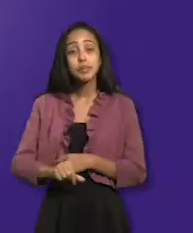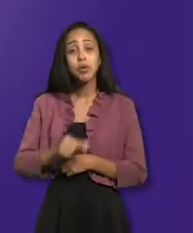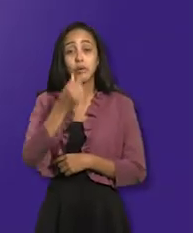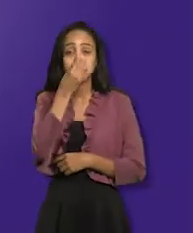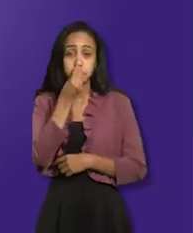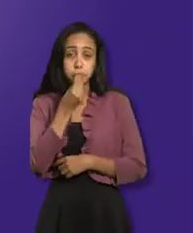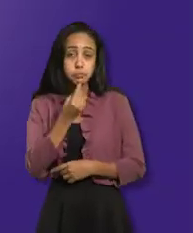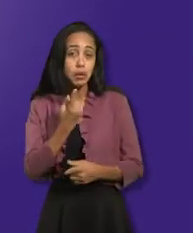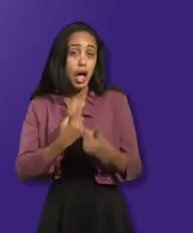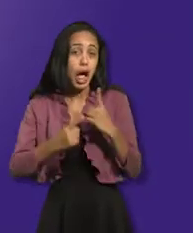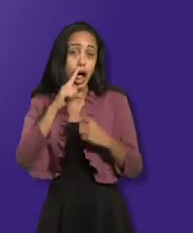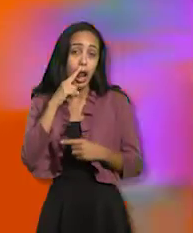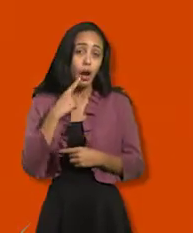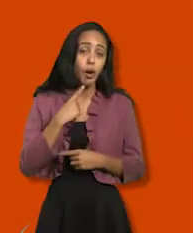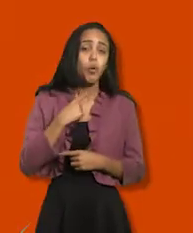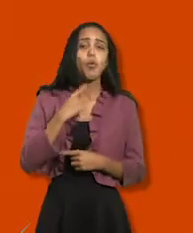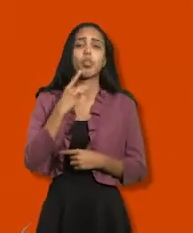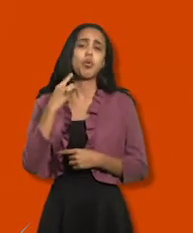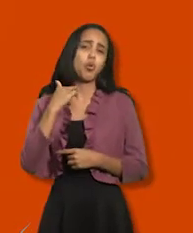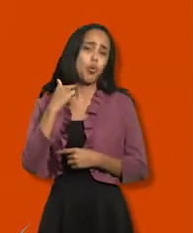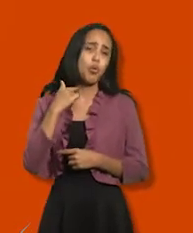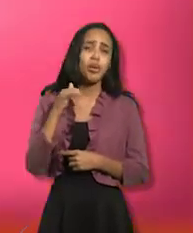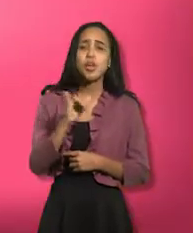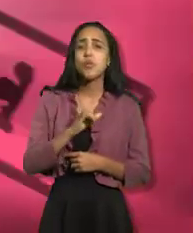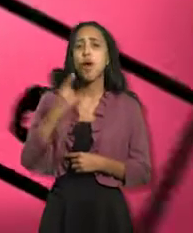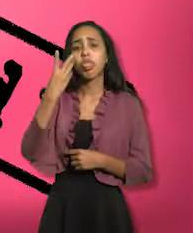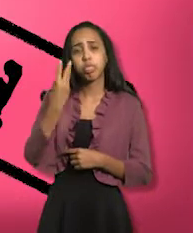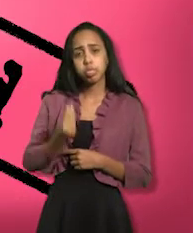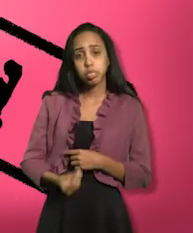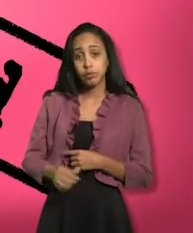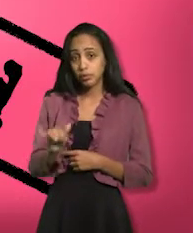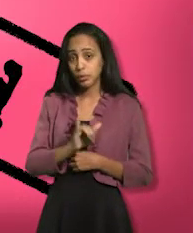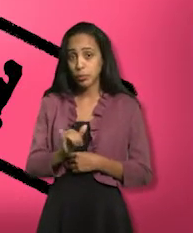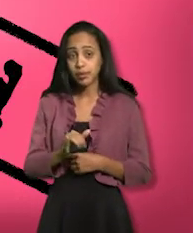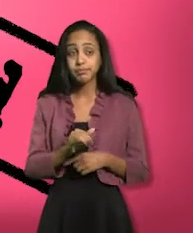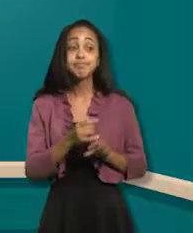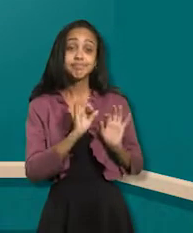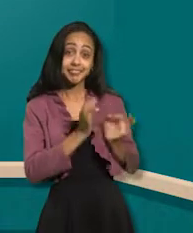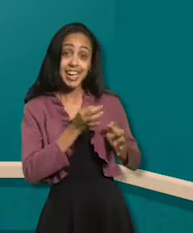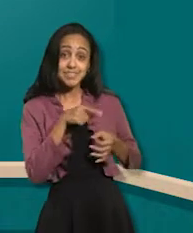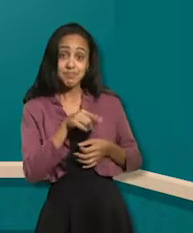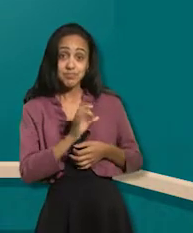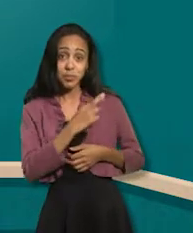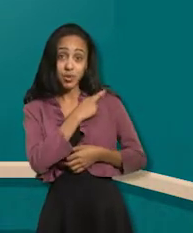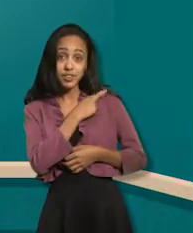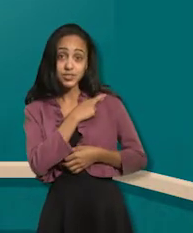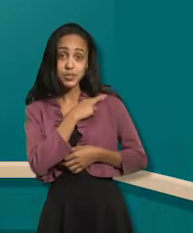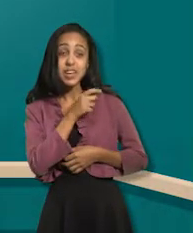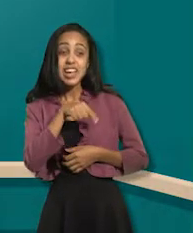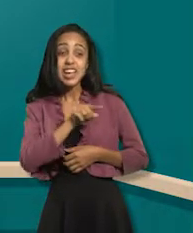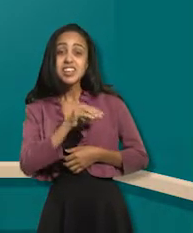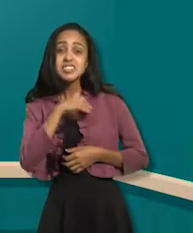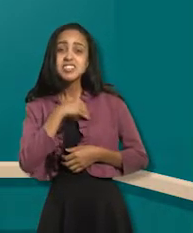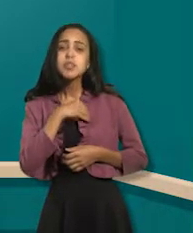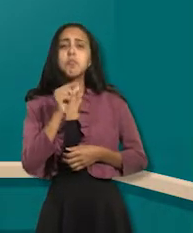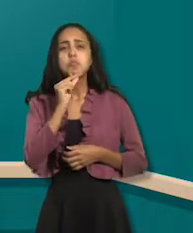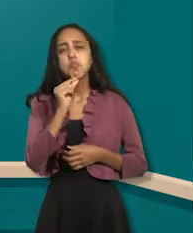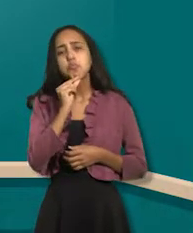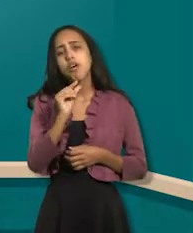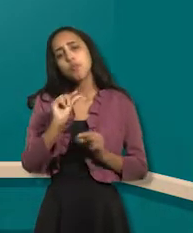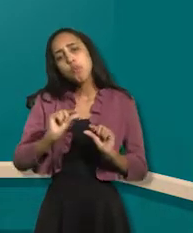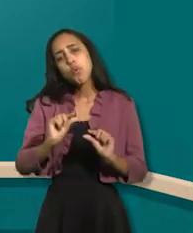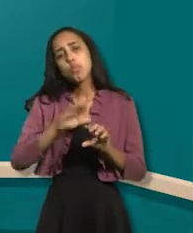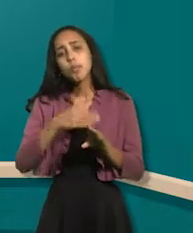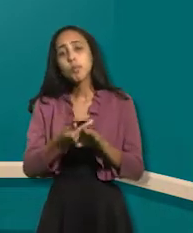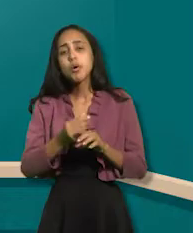pacientes, población nasal, dolor de garganta y diarrea. Así mismo, Federico. Y esos síntomas suelen ser